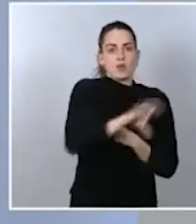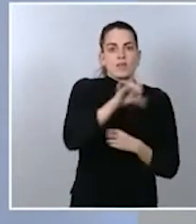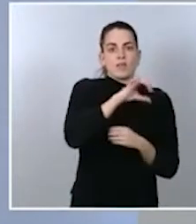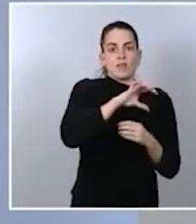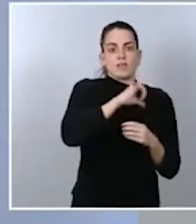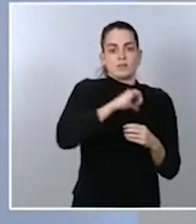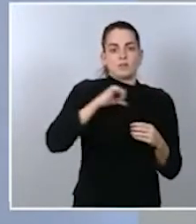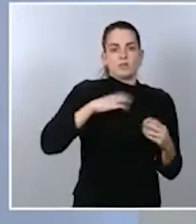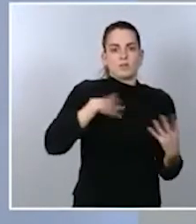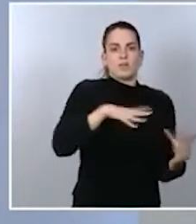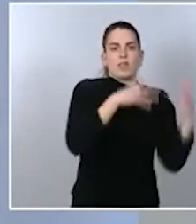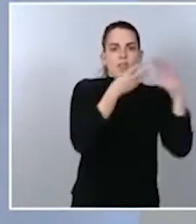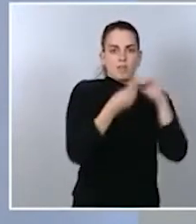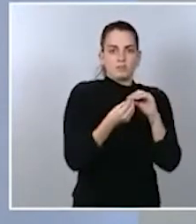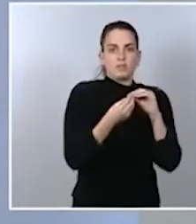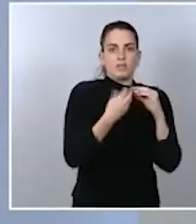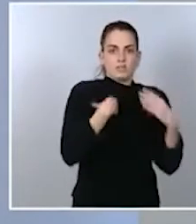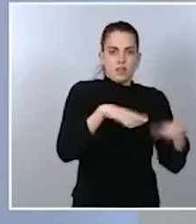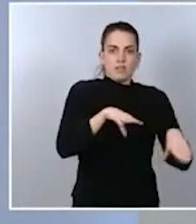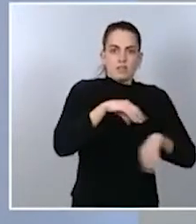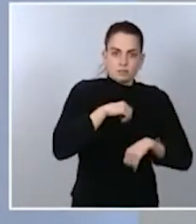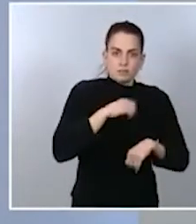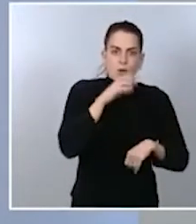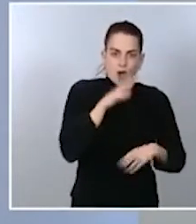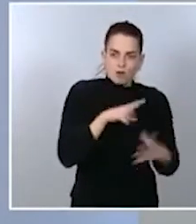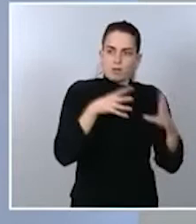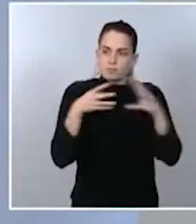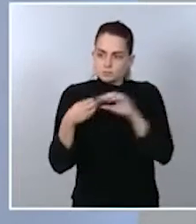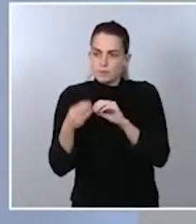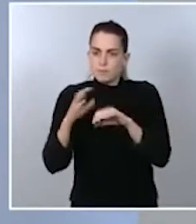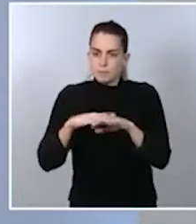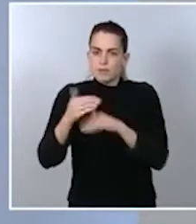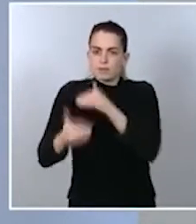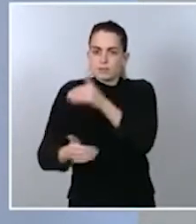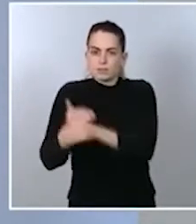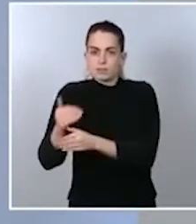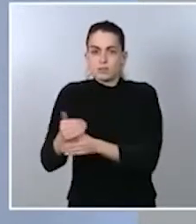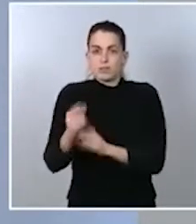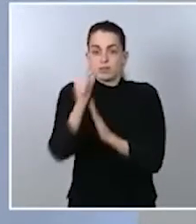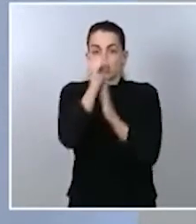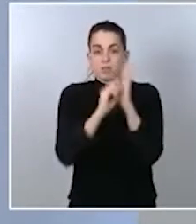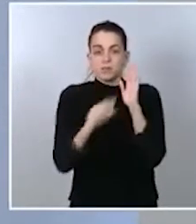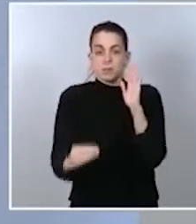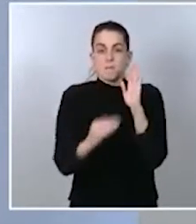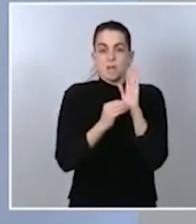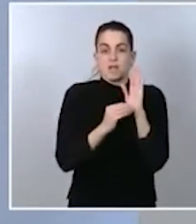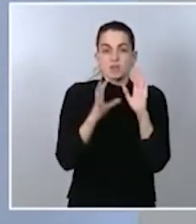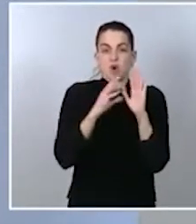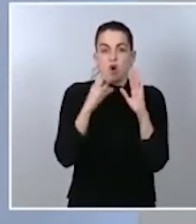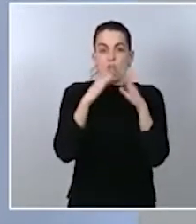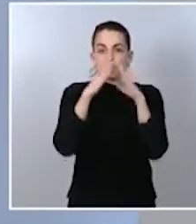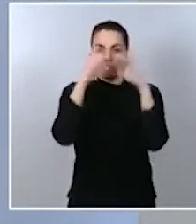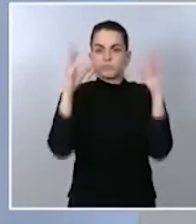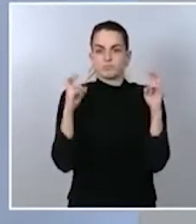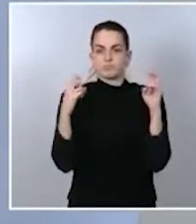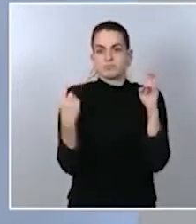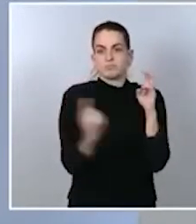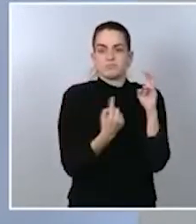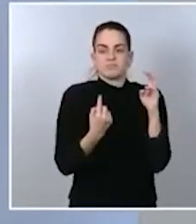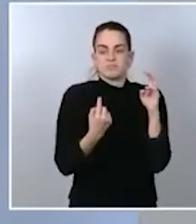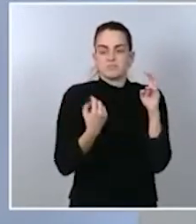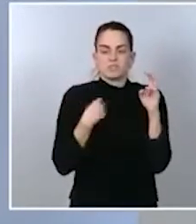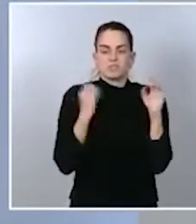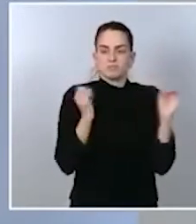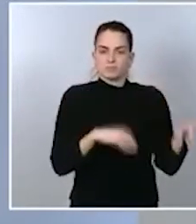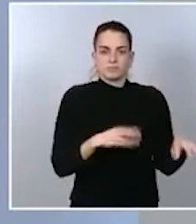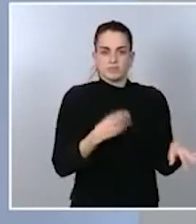y por eso nosotros de momento pensamos que no hay que dar ningún paso más y descartamos un confinamiento domiciliario. Aplicando las medidas de forma lo más quirúrgica posible,